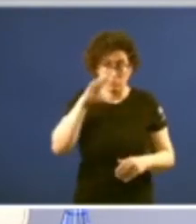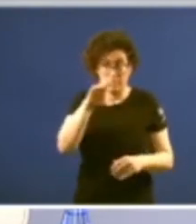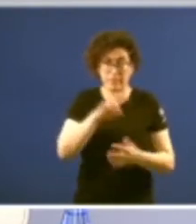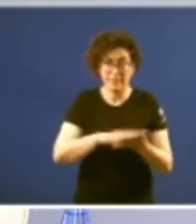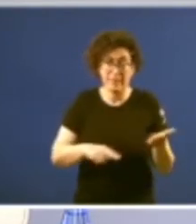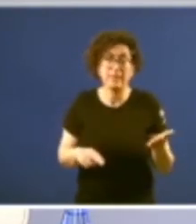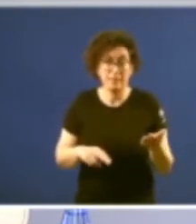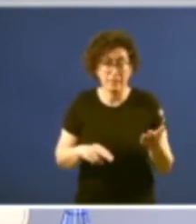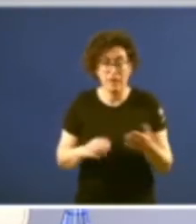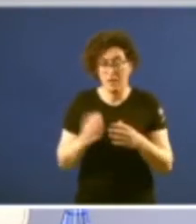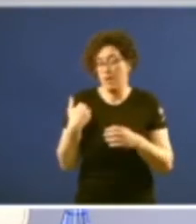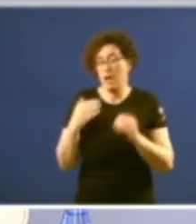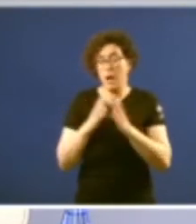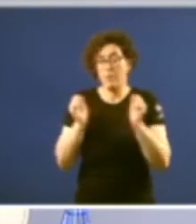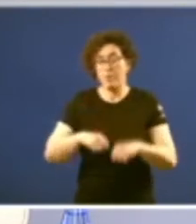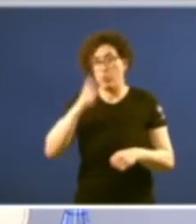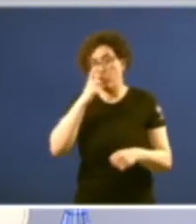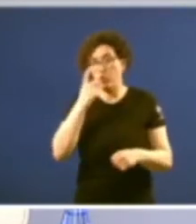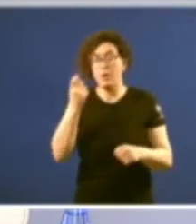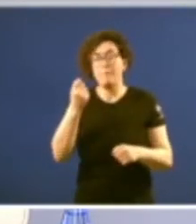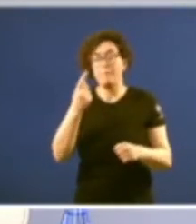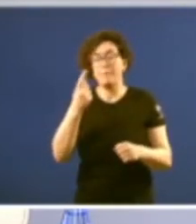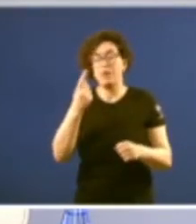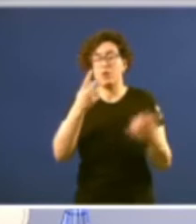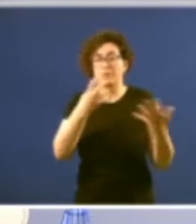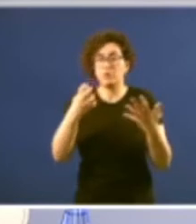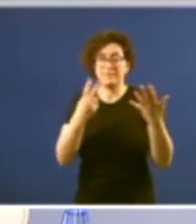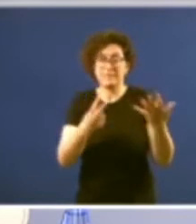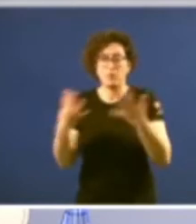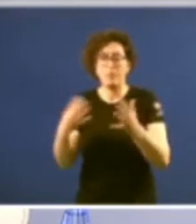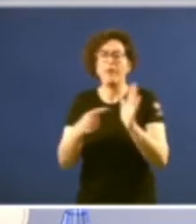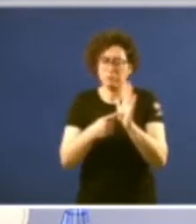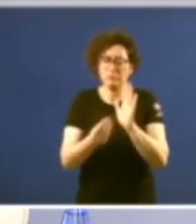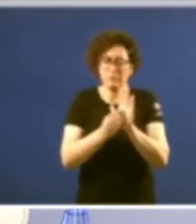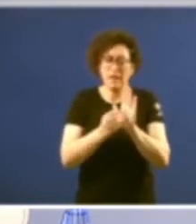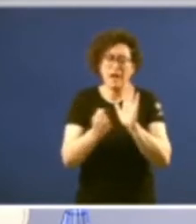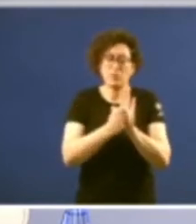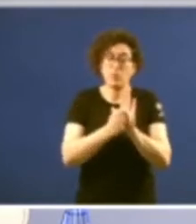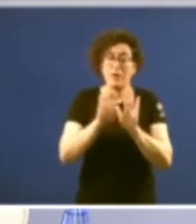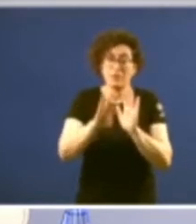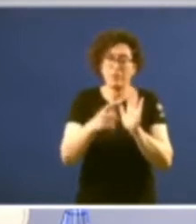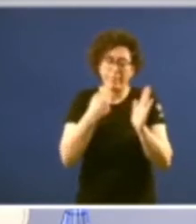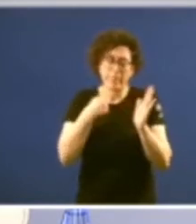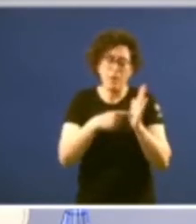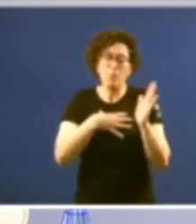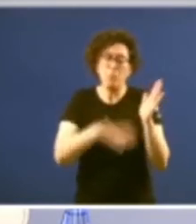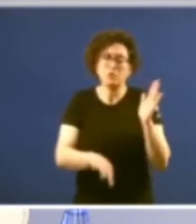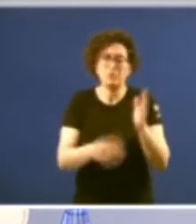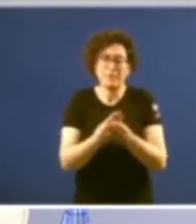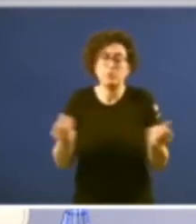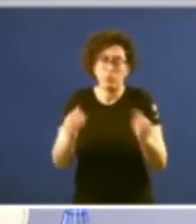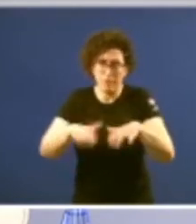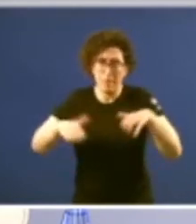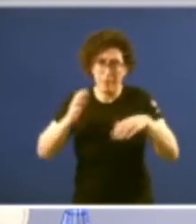que se aprobou en xuño de 1979 contemplaba no seu artículo 14 a posibilidade de disolución do